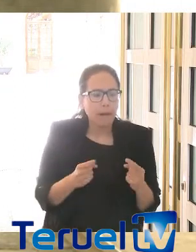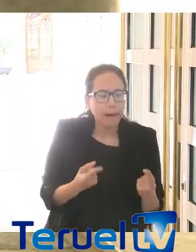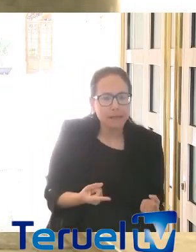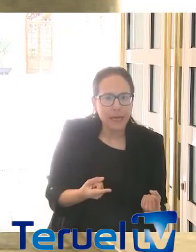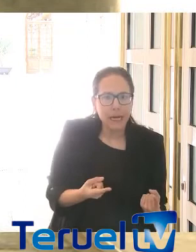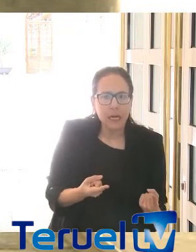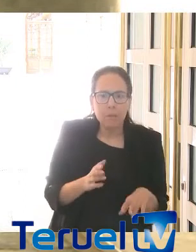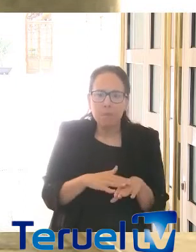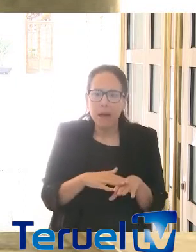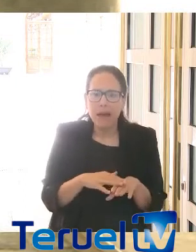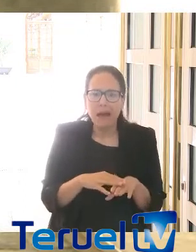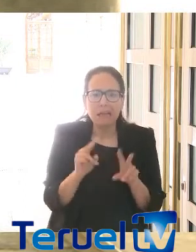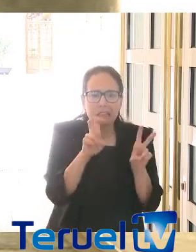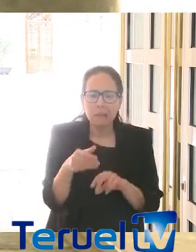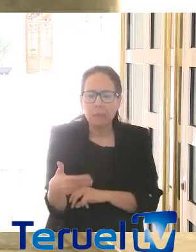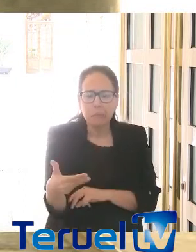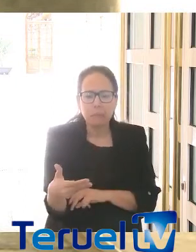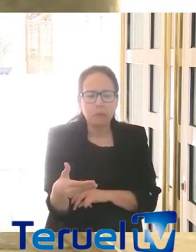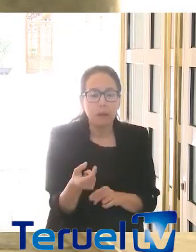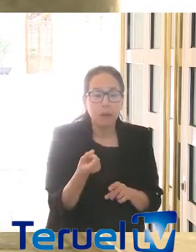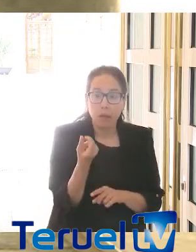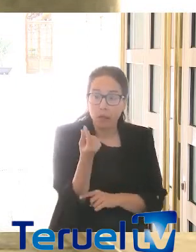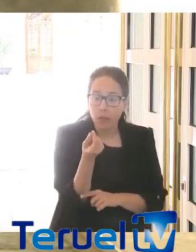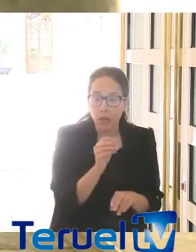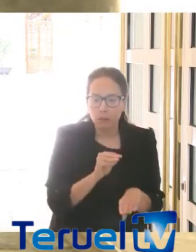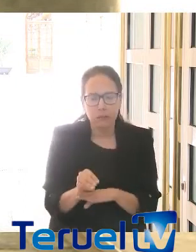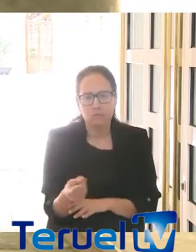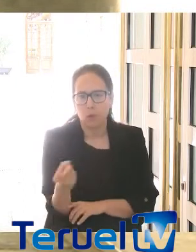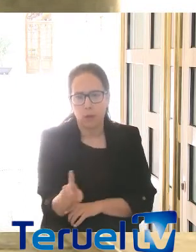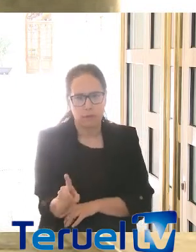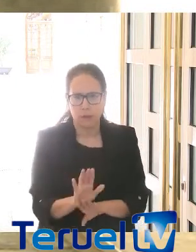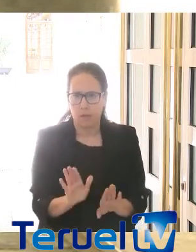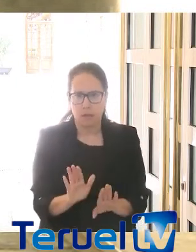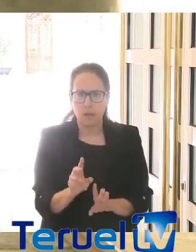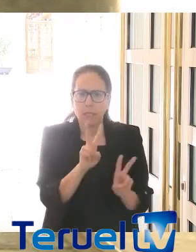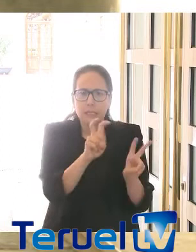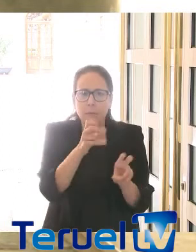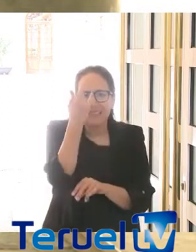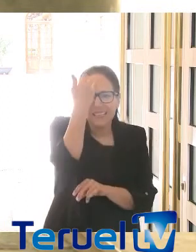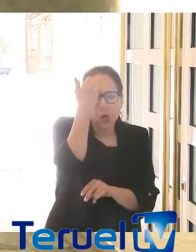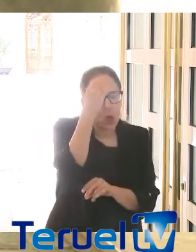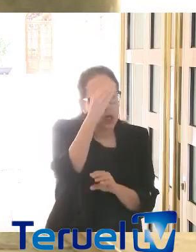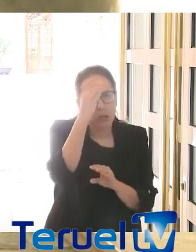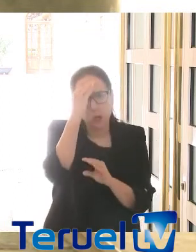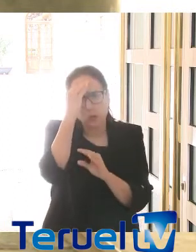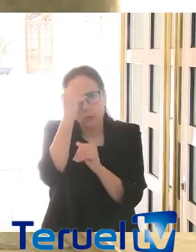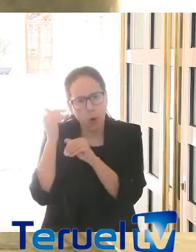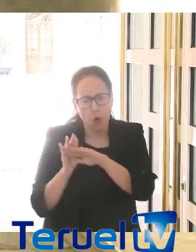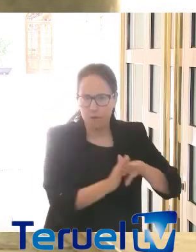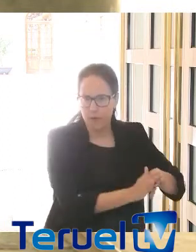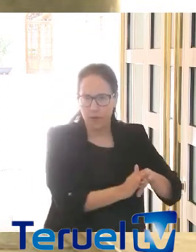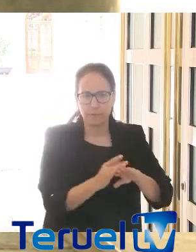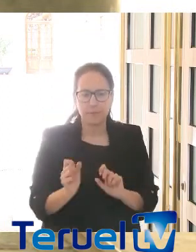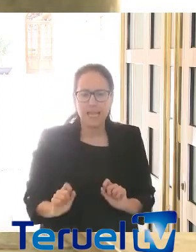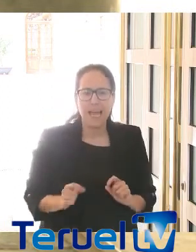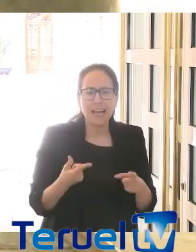en cuestiones imprescindibles en la situación que estamos. Se acabaron ya los temas ideológicos, los gastos